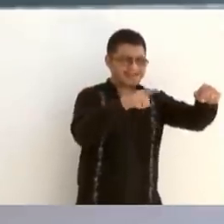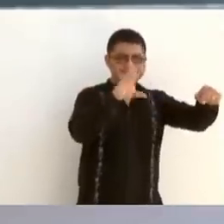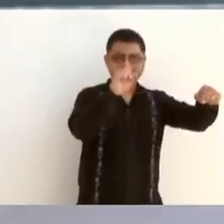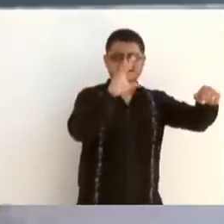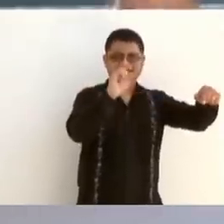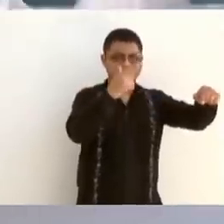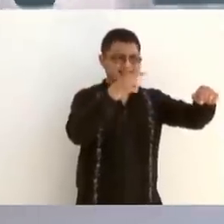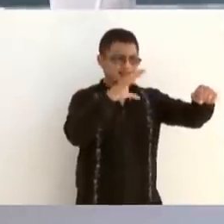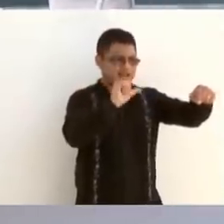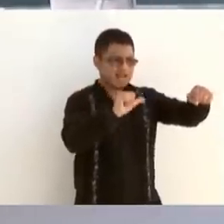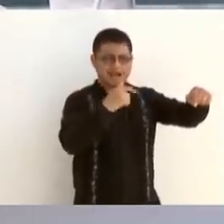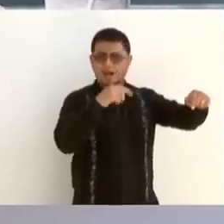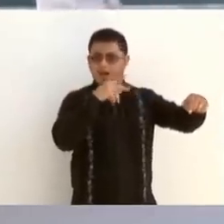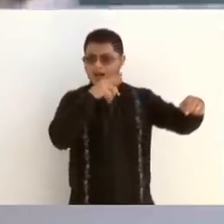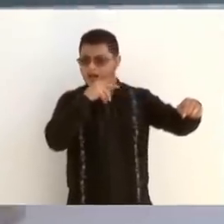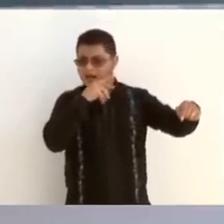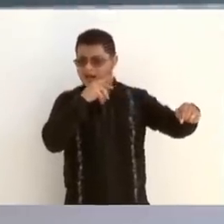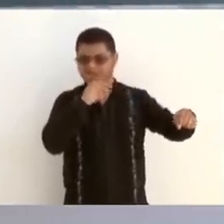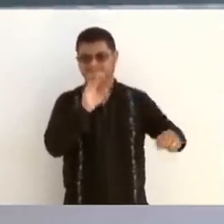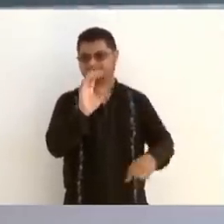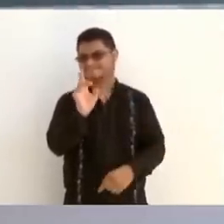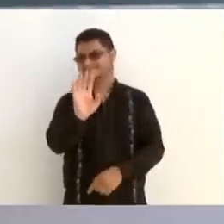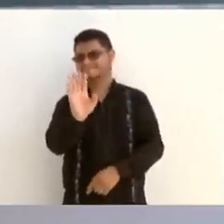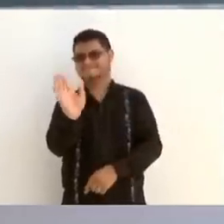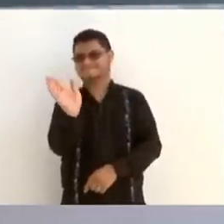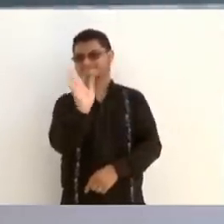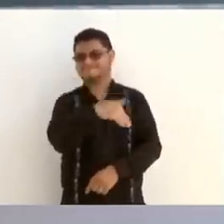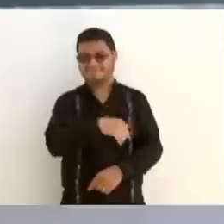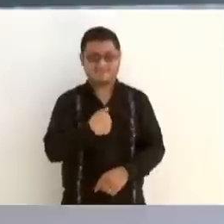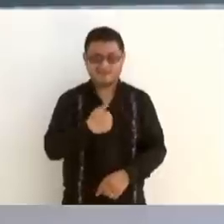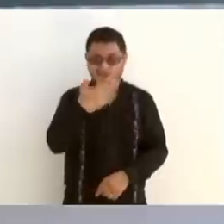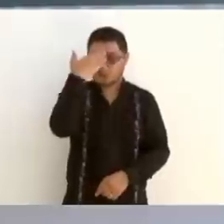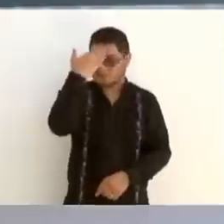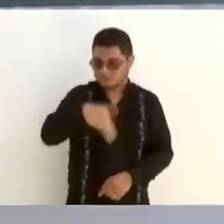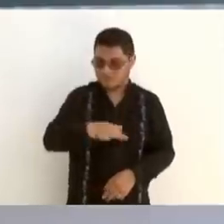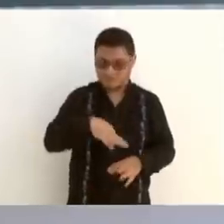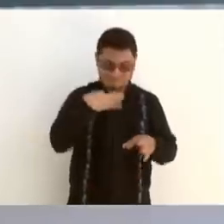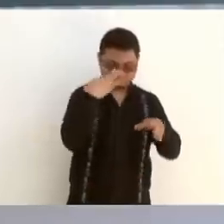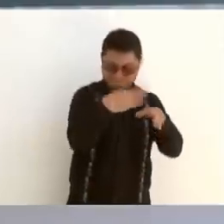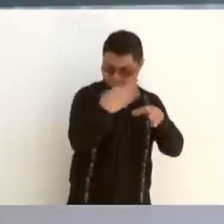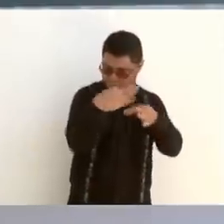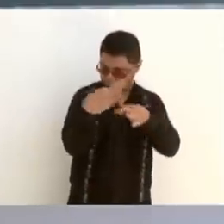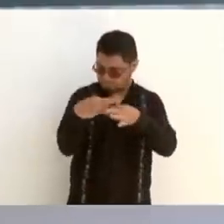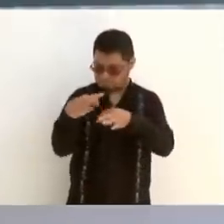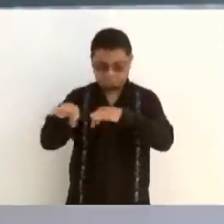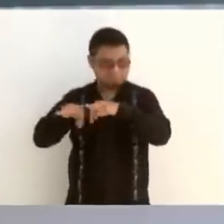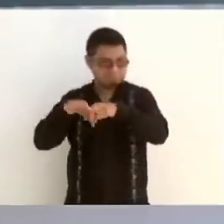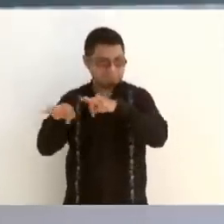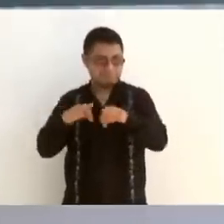porque sé que los vamos a terminar en tiempo y